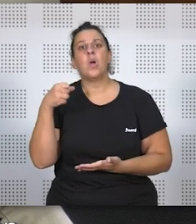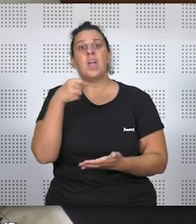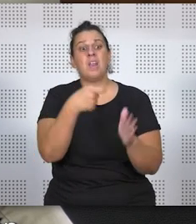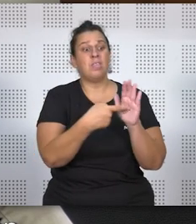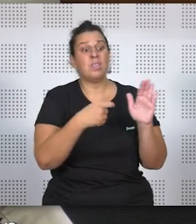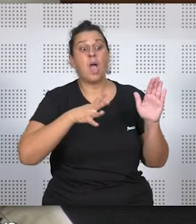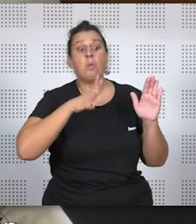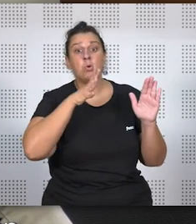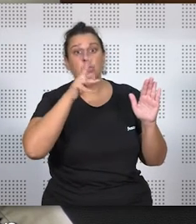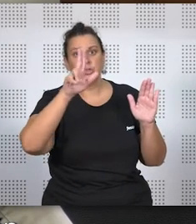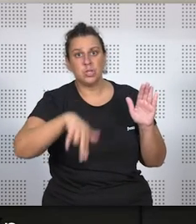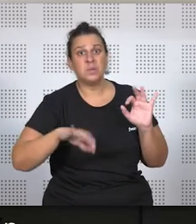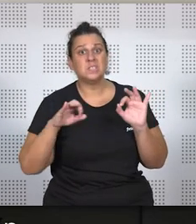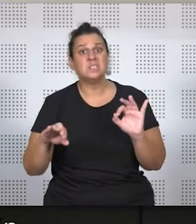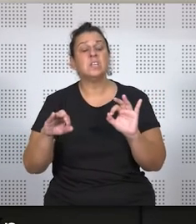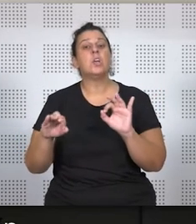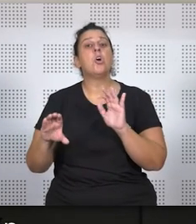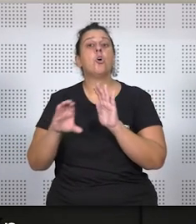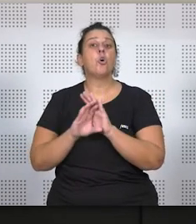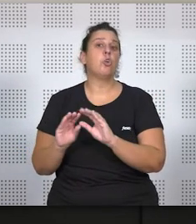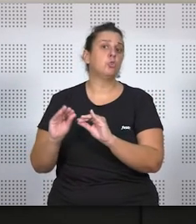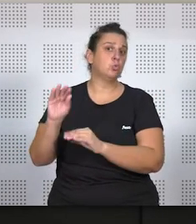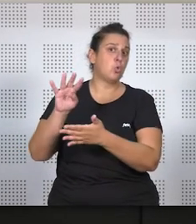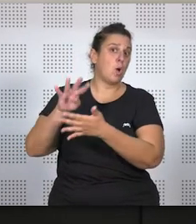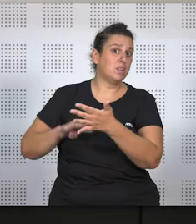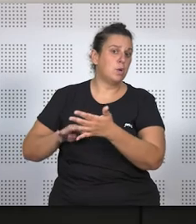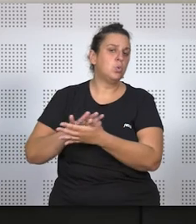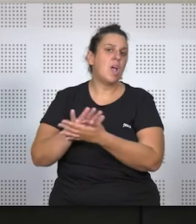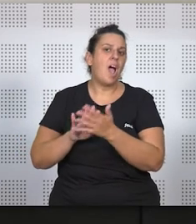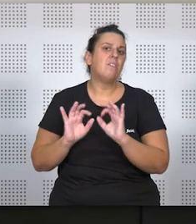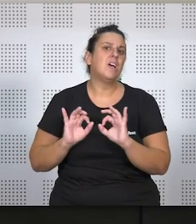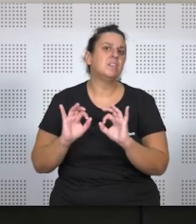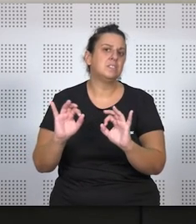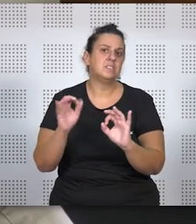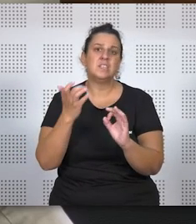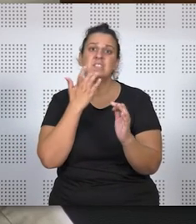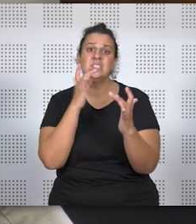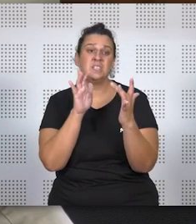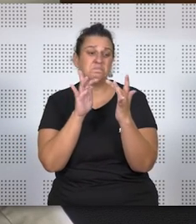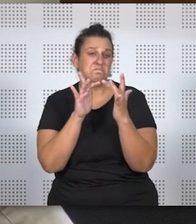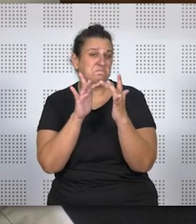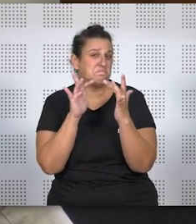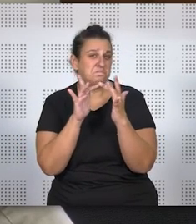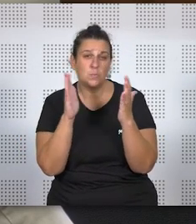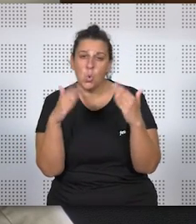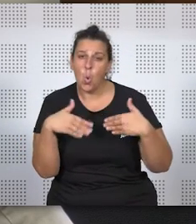de hecho, el Código de Cataluña recoge expresamente la falta de relación entre